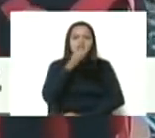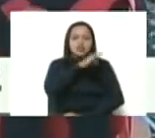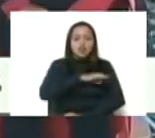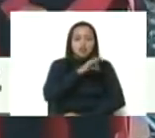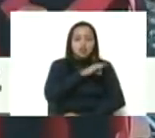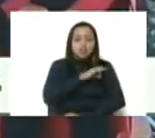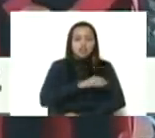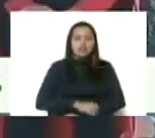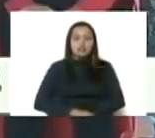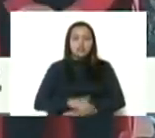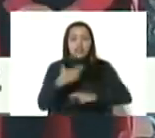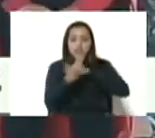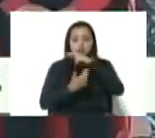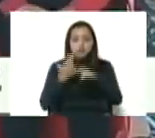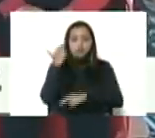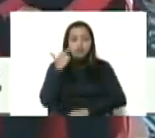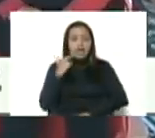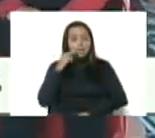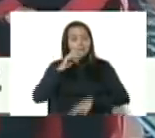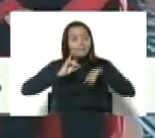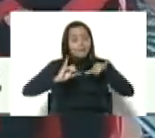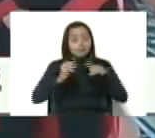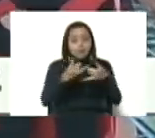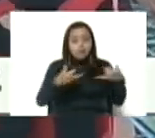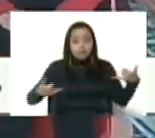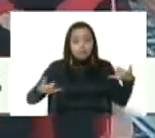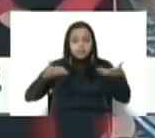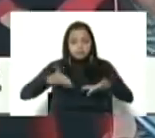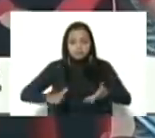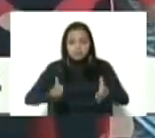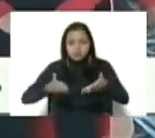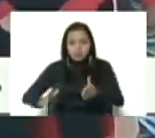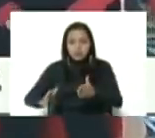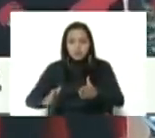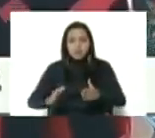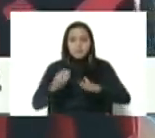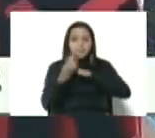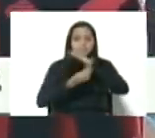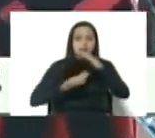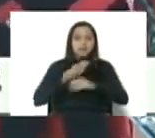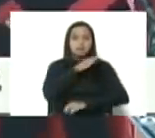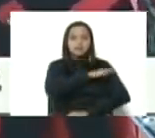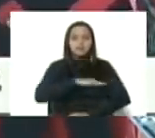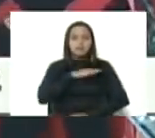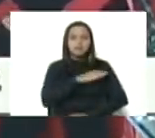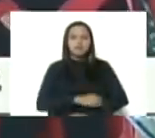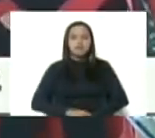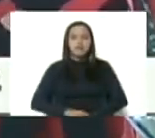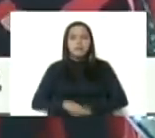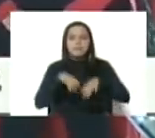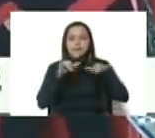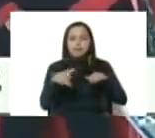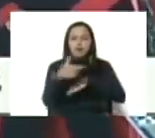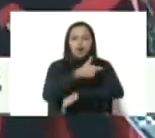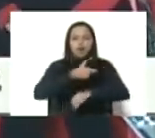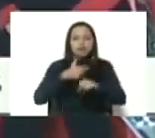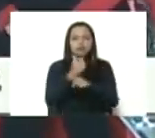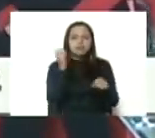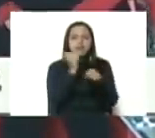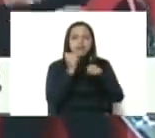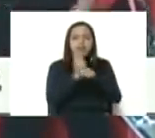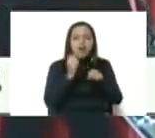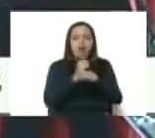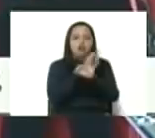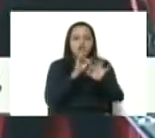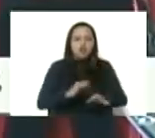revolución bolivariana, en esa línea nacen estas bases de misiones y en esa línea está todo el gobierno trabajando de